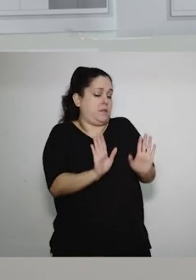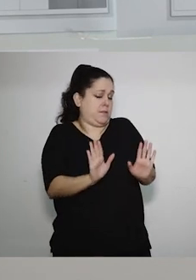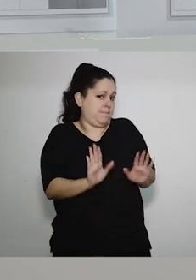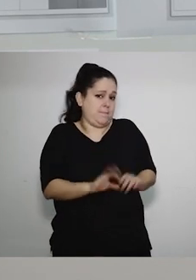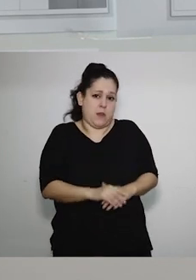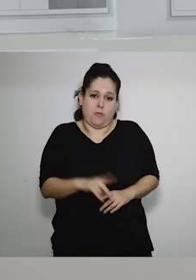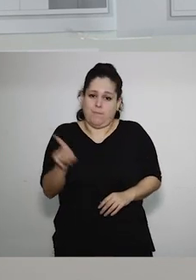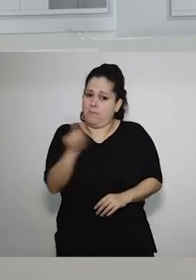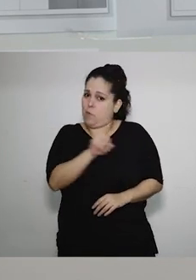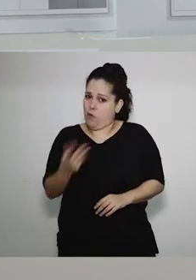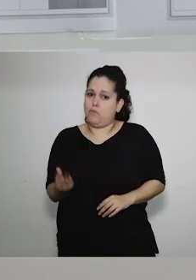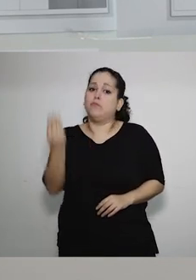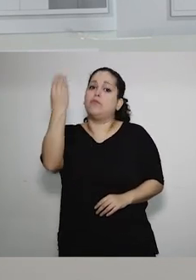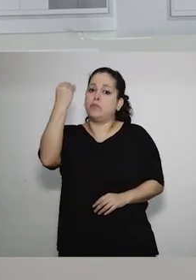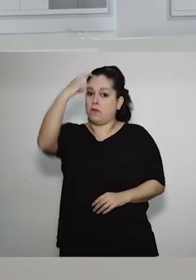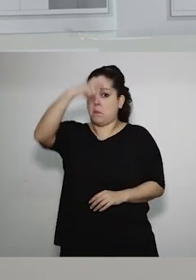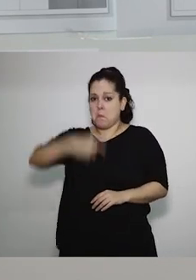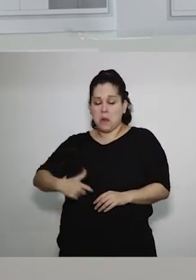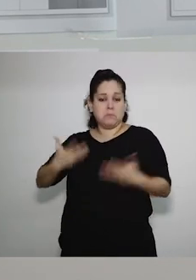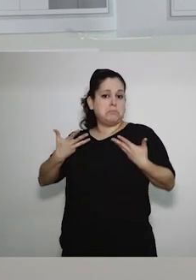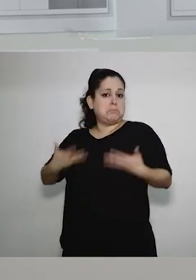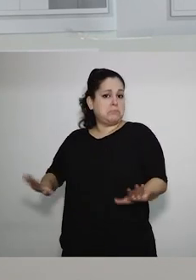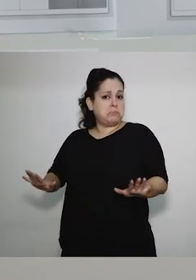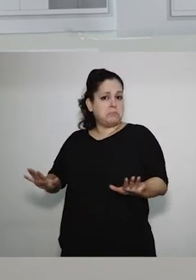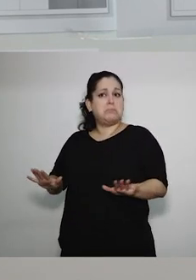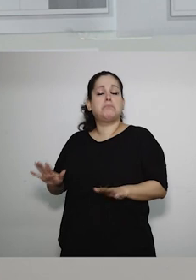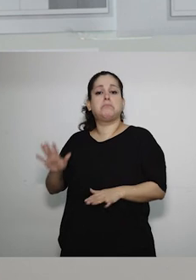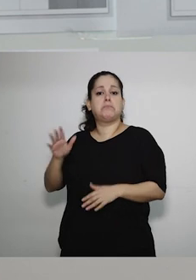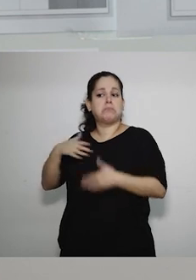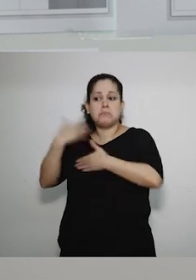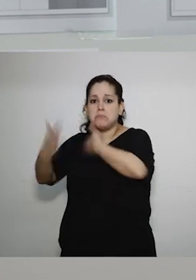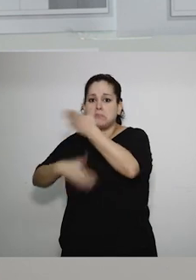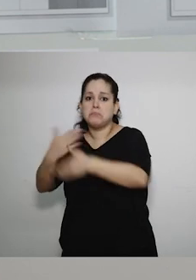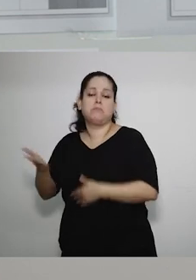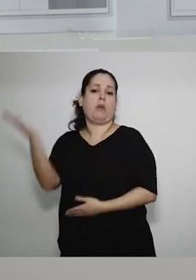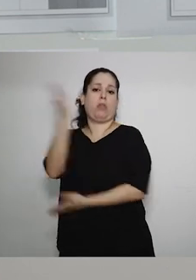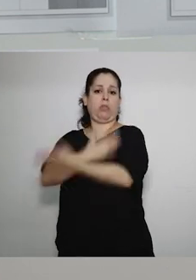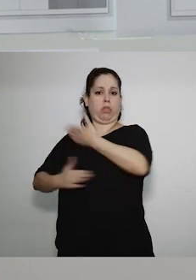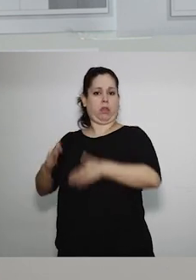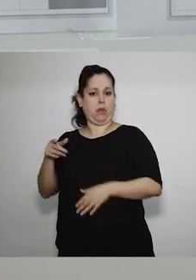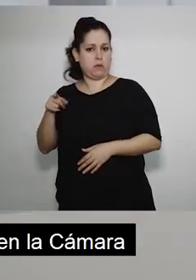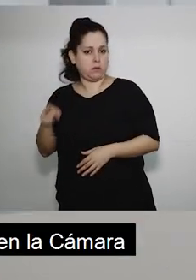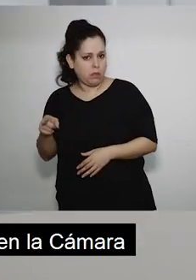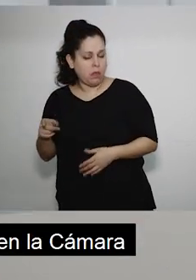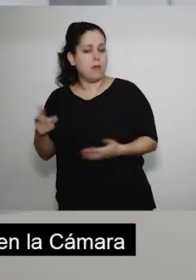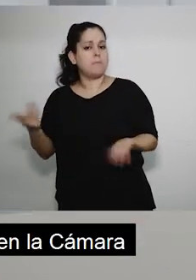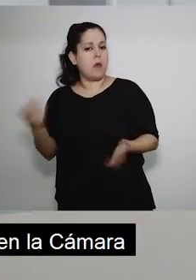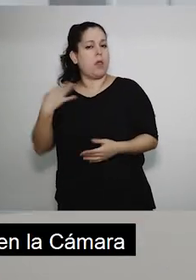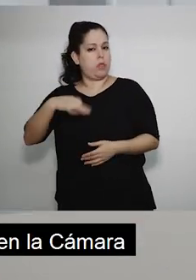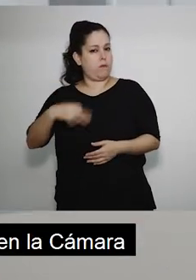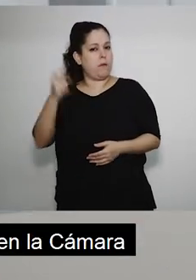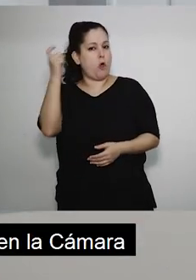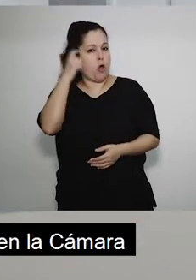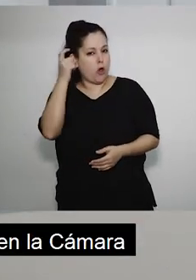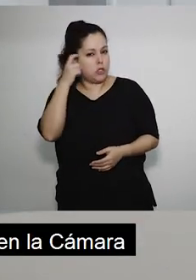Y sin embargo la mayor cantidad de discapacidad es adquirida. Entonces bueno, poder tomar esa